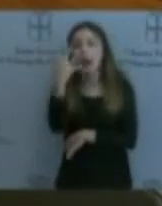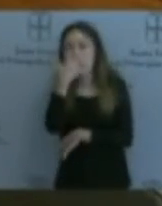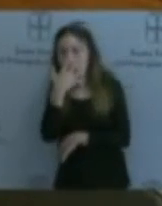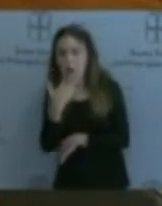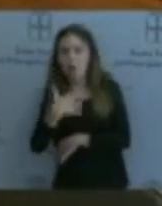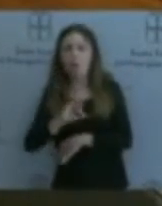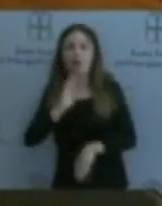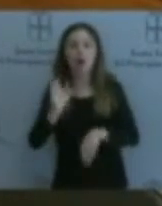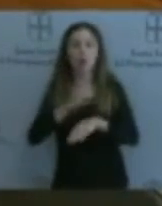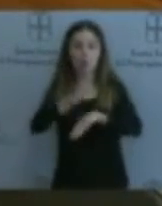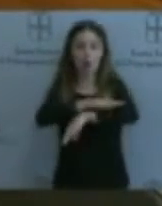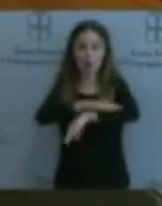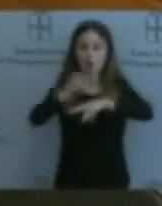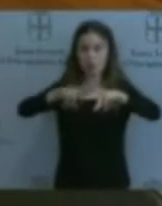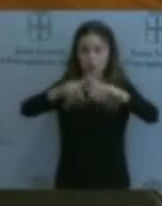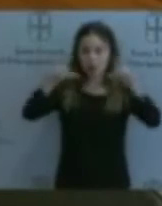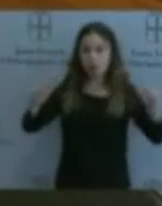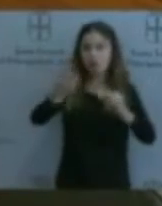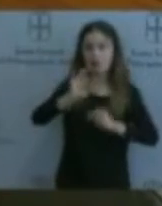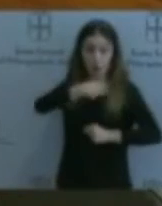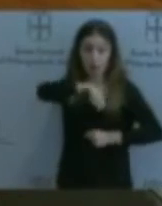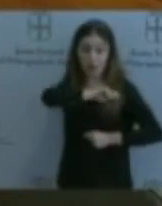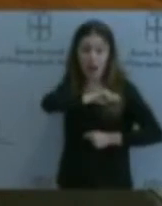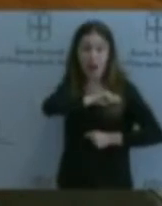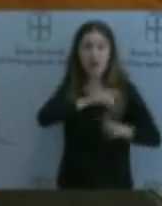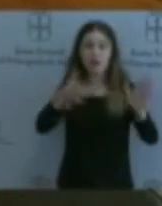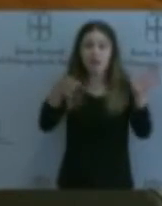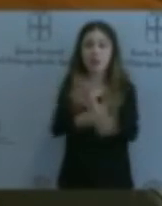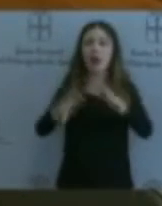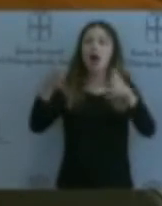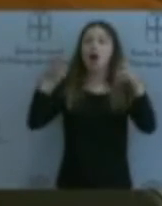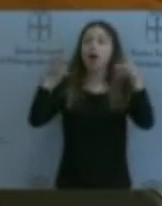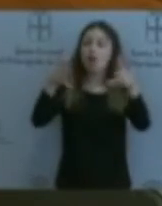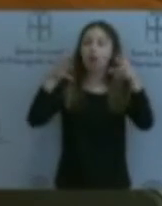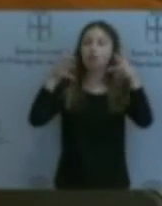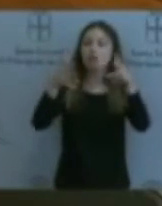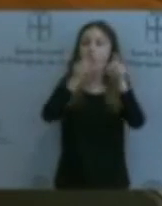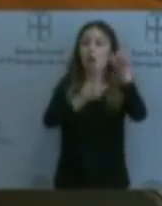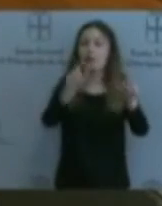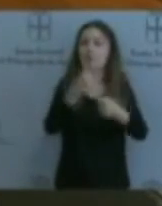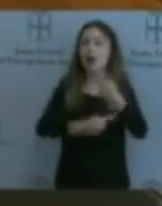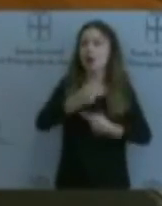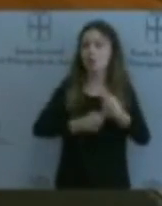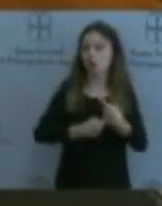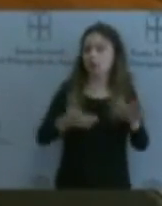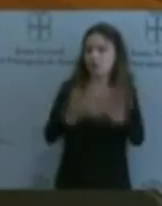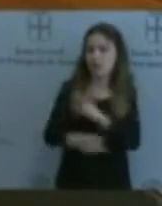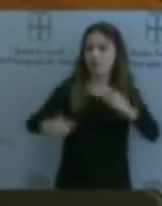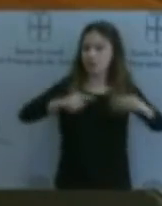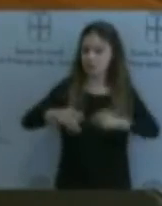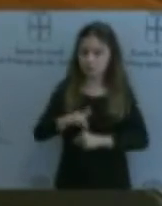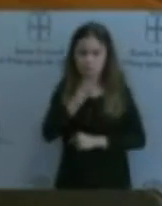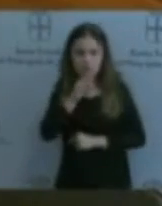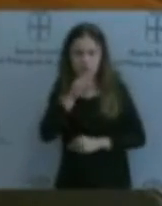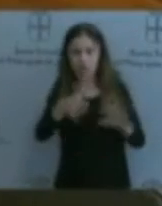nacional o regional, el trufar el Consejo según con qué personas. No hemos tomado ninguna decisión relativa al Consejo de Administración. Son decisiones que está